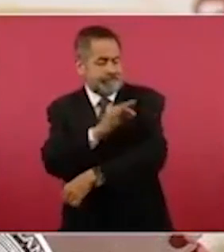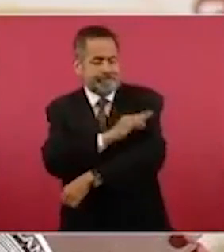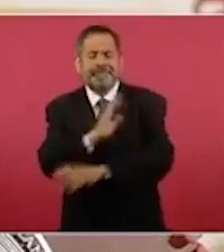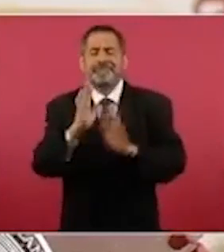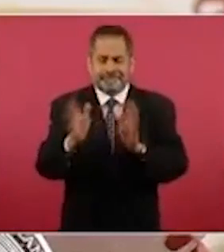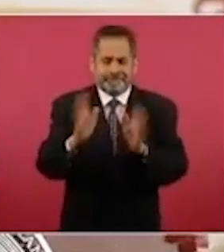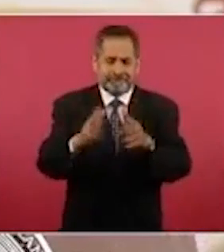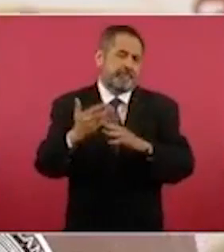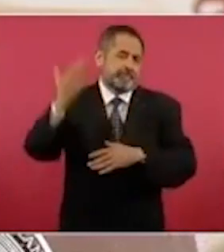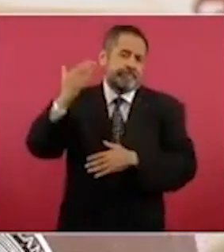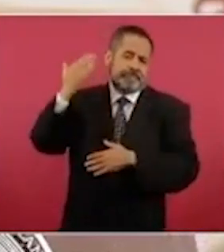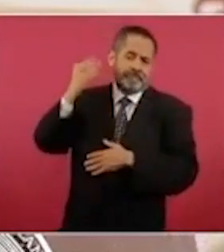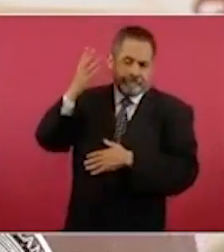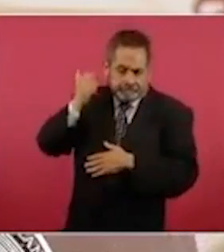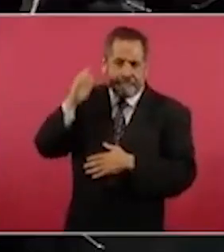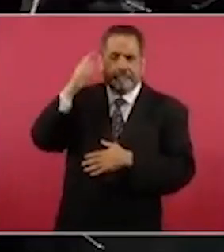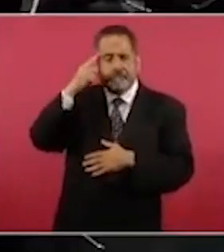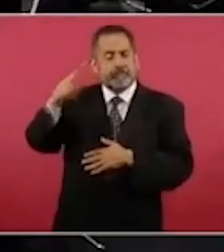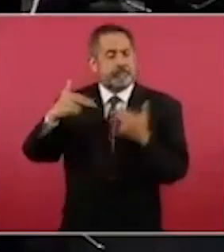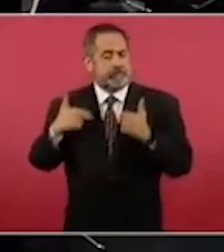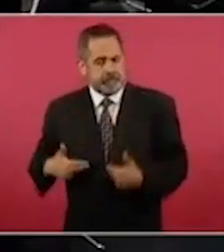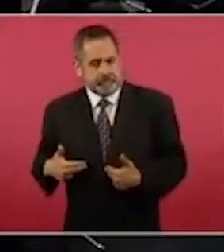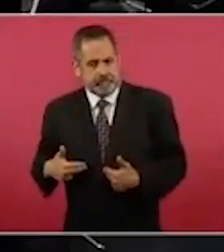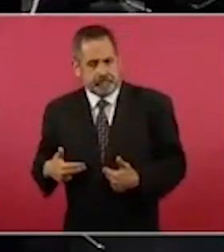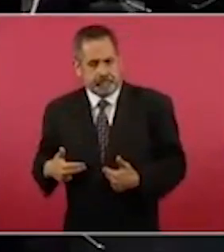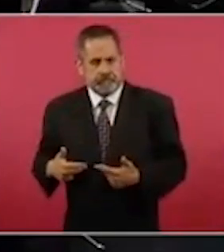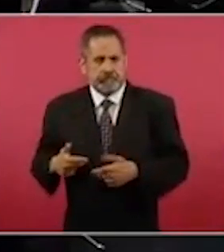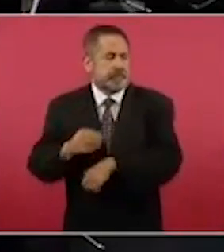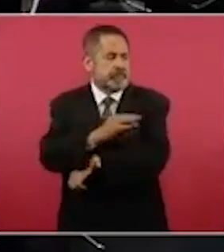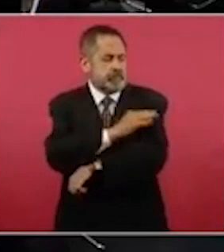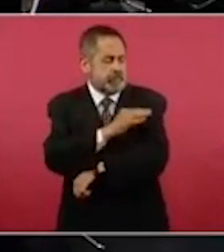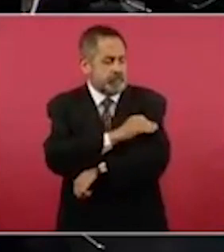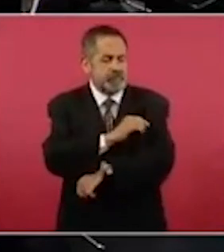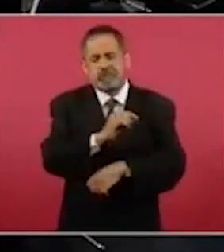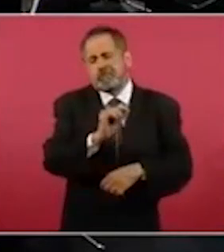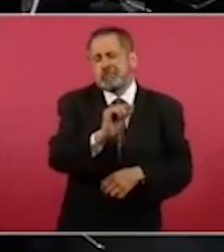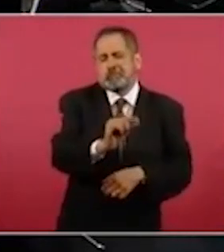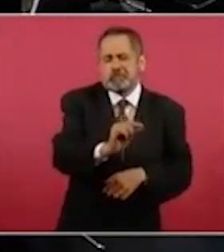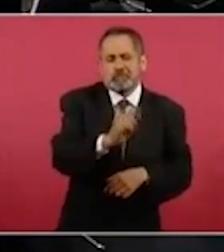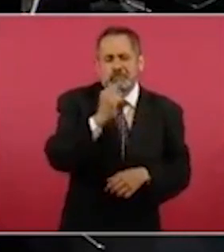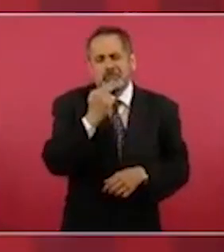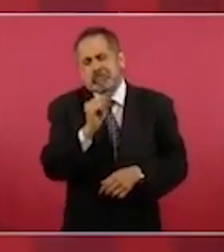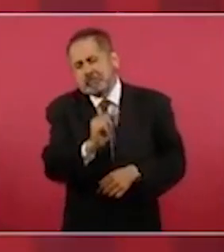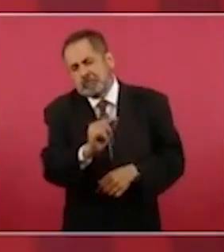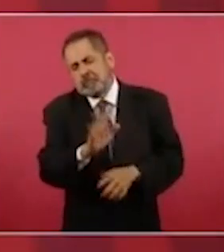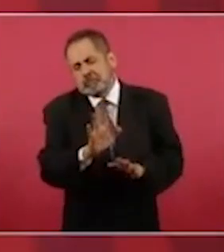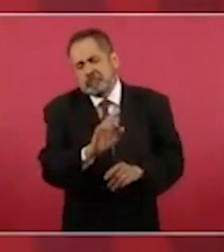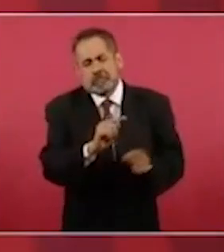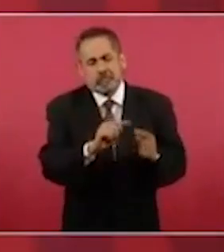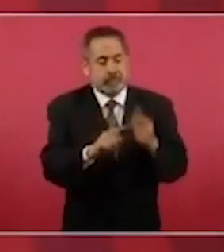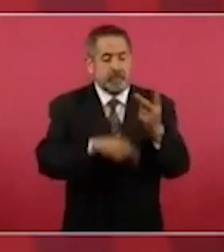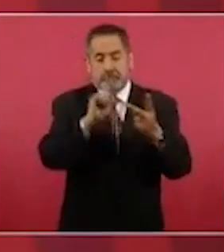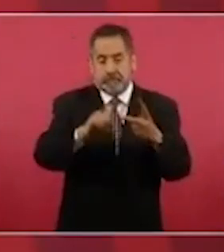para la viruela del humano y tienen una protección mediocre hacia la viruela del mono. Y hay un medicamento